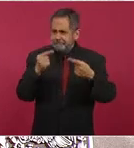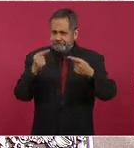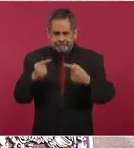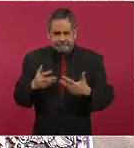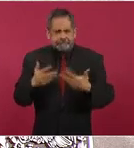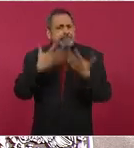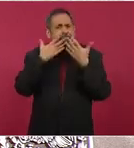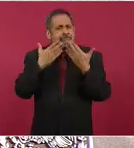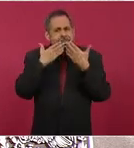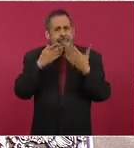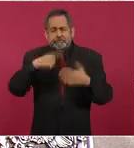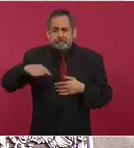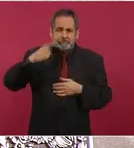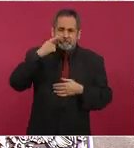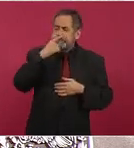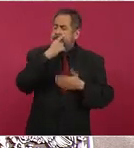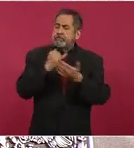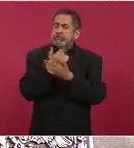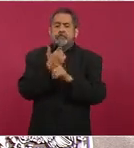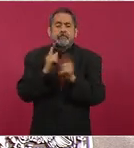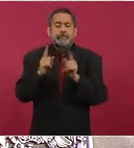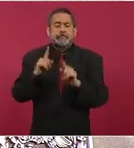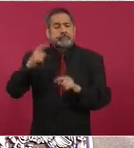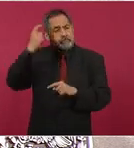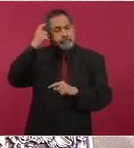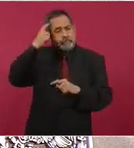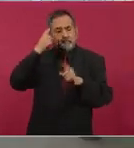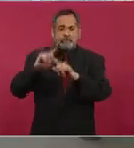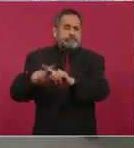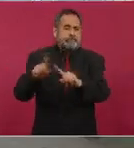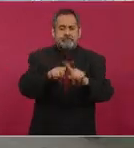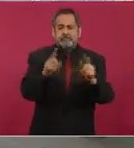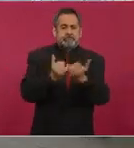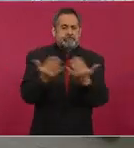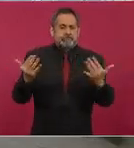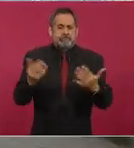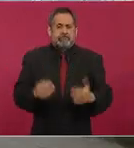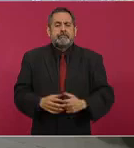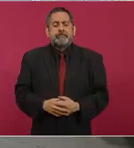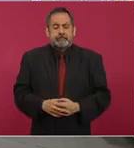con pluralidad. Muy bien, adelante.